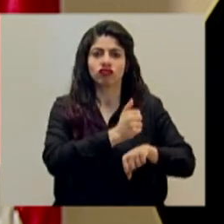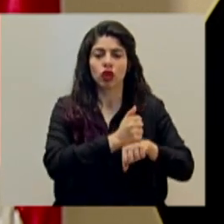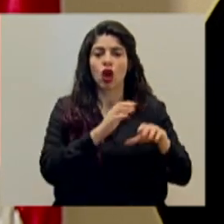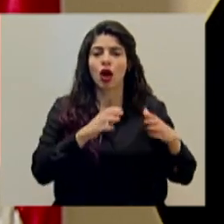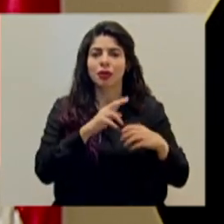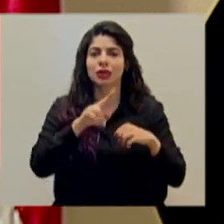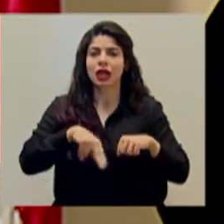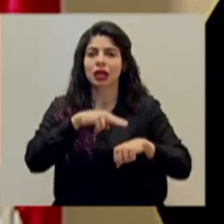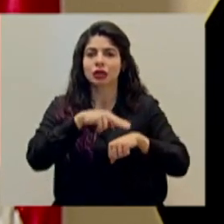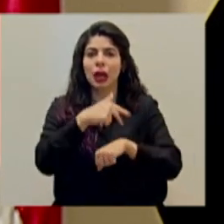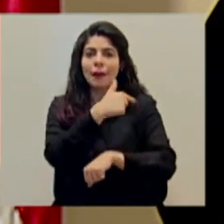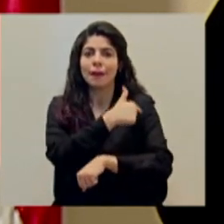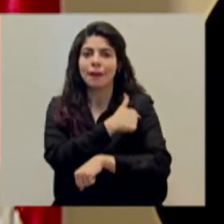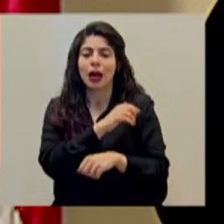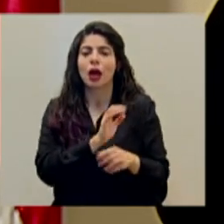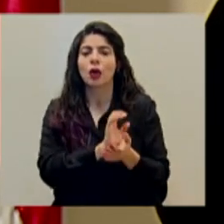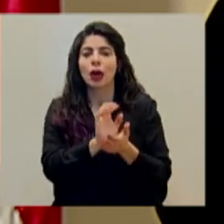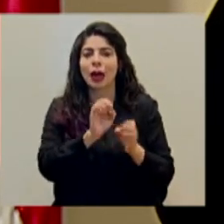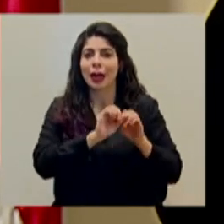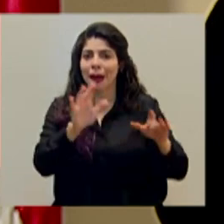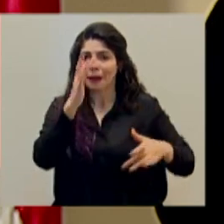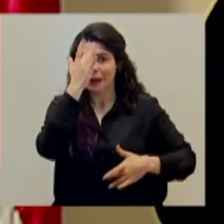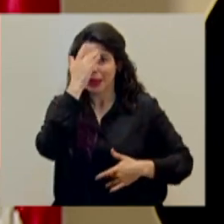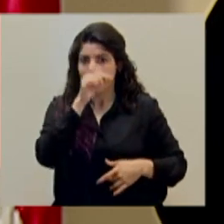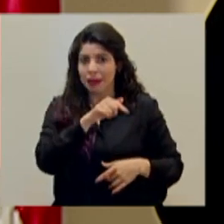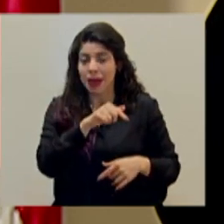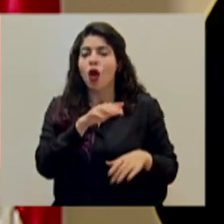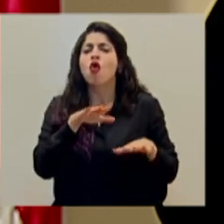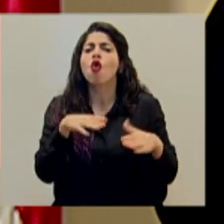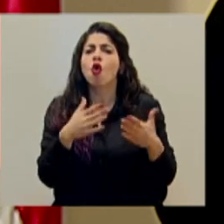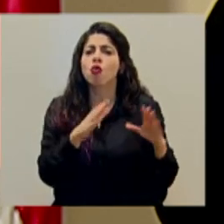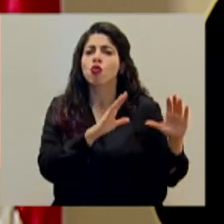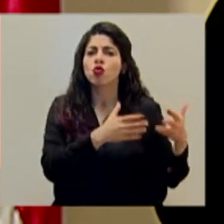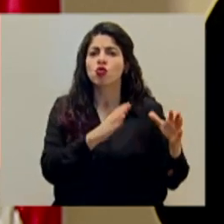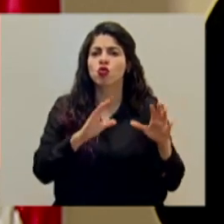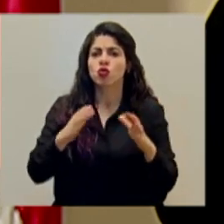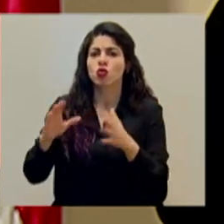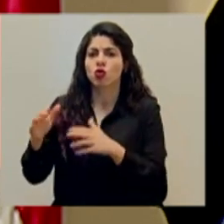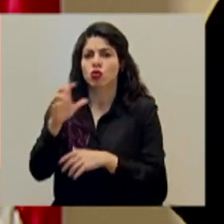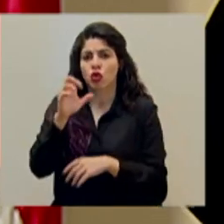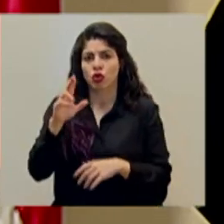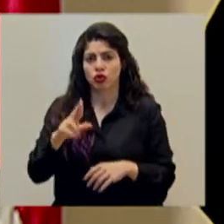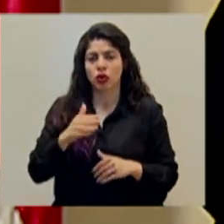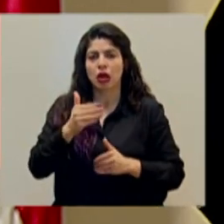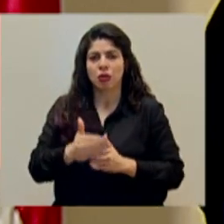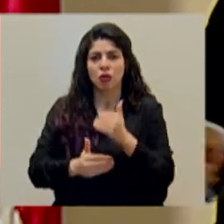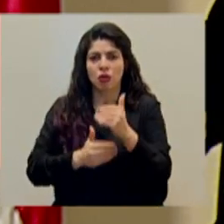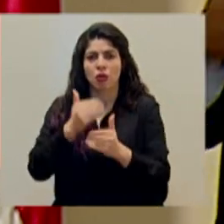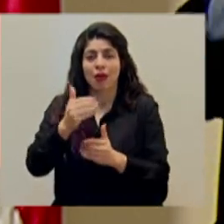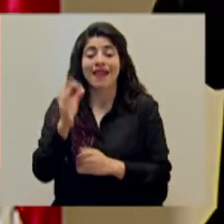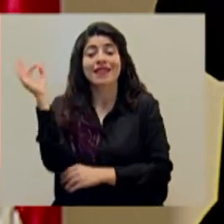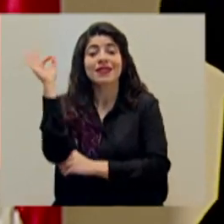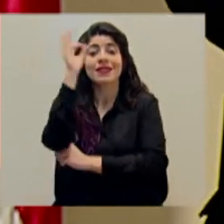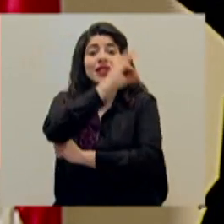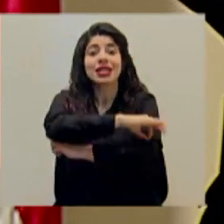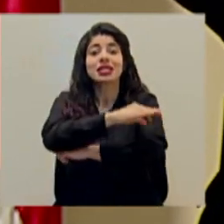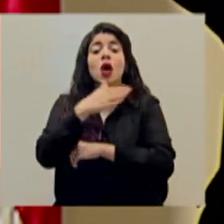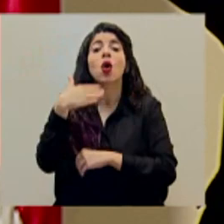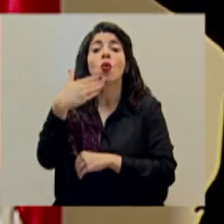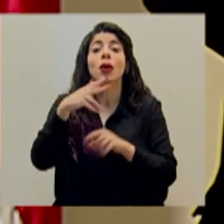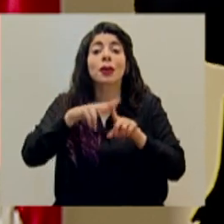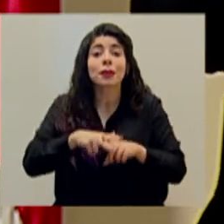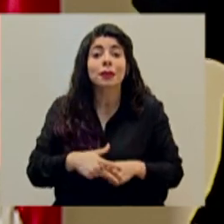Vacunación y Epidemiología para los grupos que se van a estar vacunando en Costa Rica. Las fechas de inicio y de